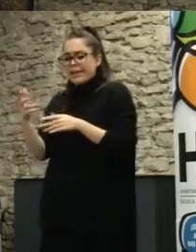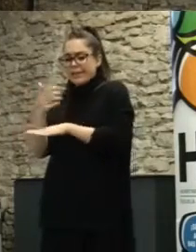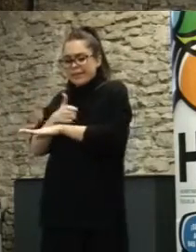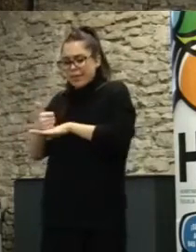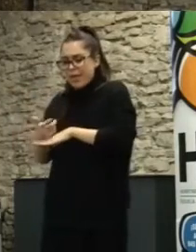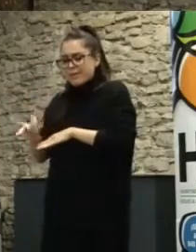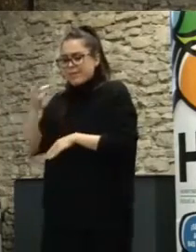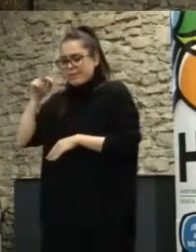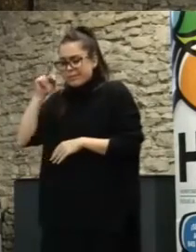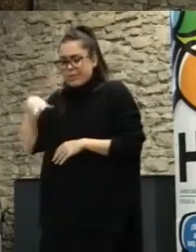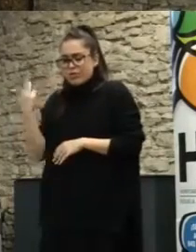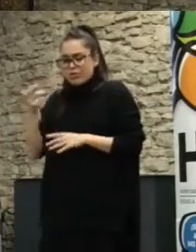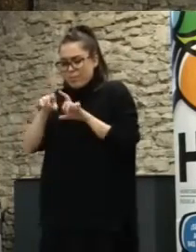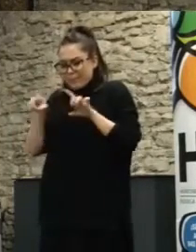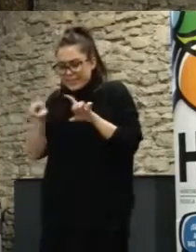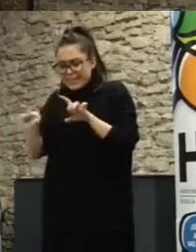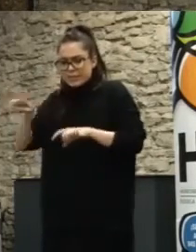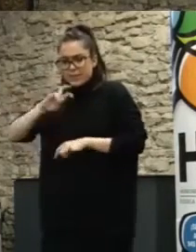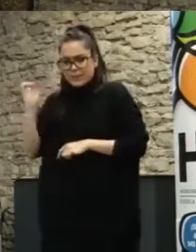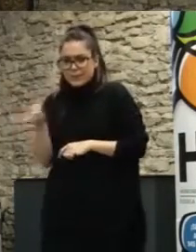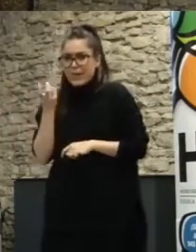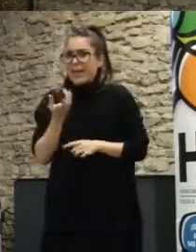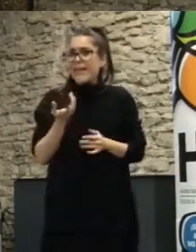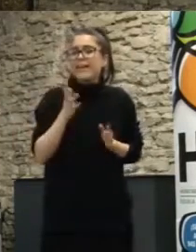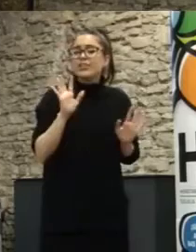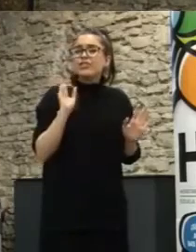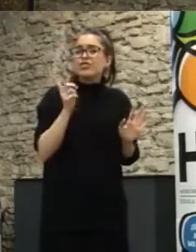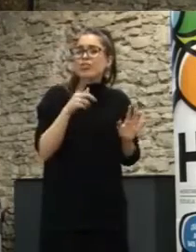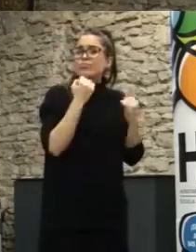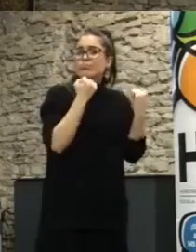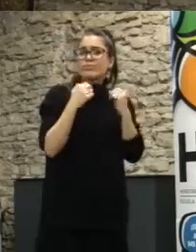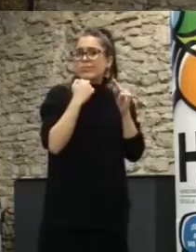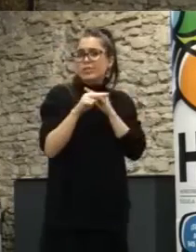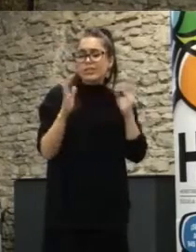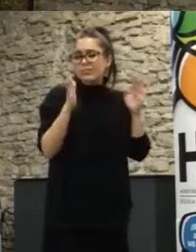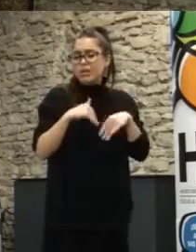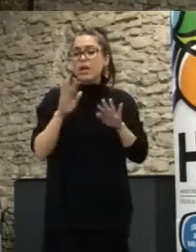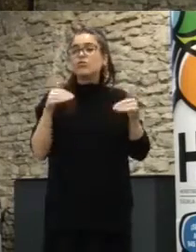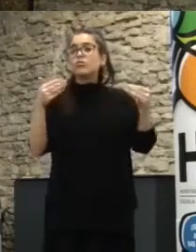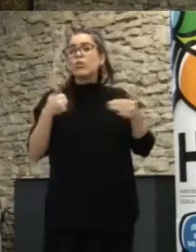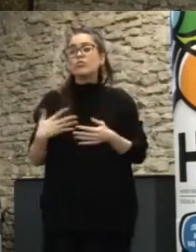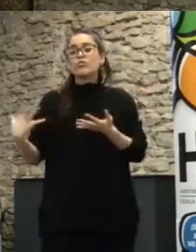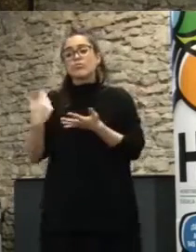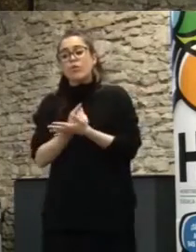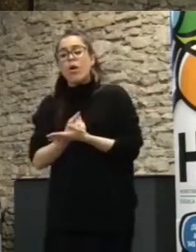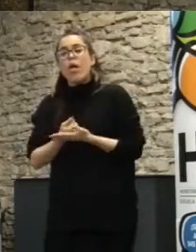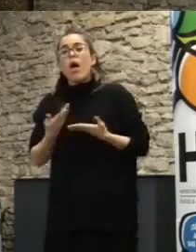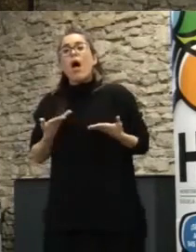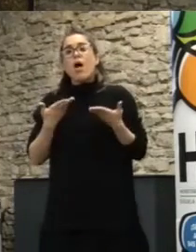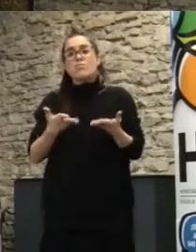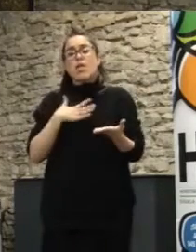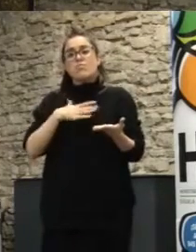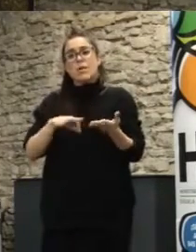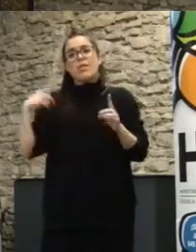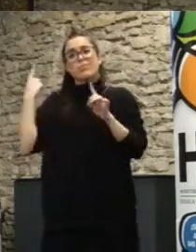ciudadanos, también empresas, etcétera, que pueden, de alguna manera, ayudar a desarrollar